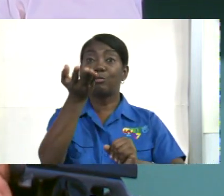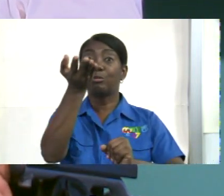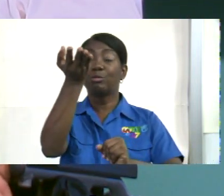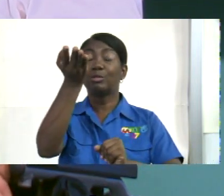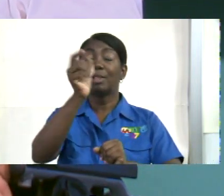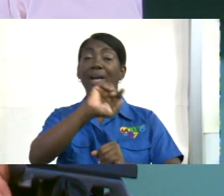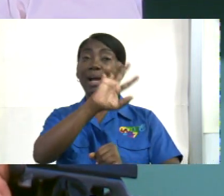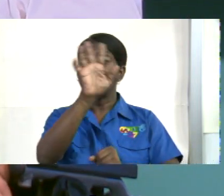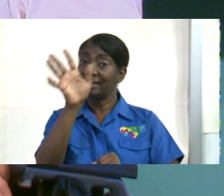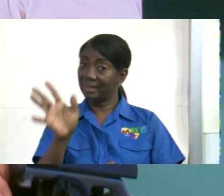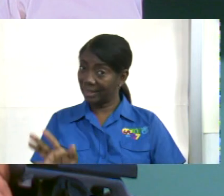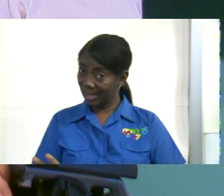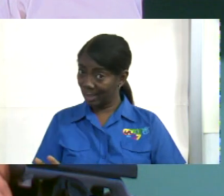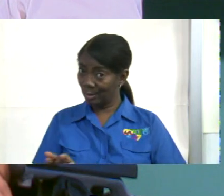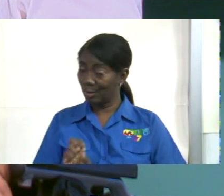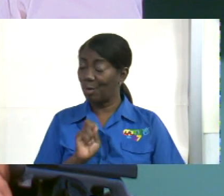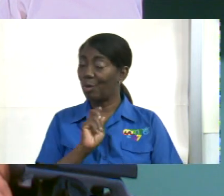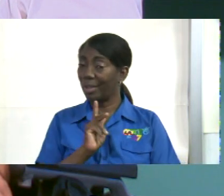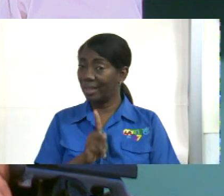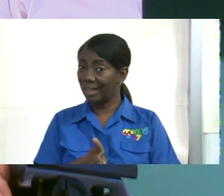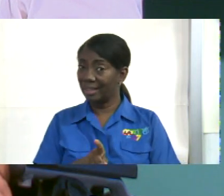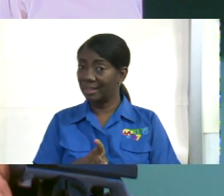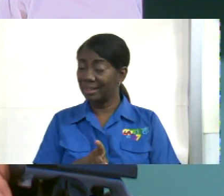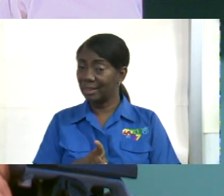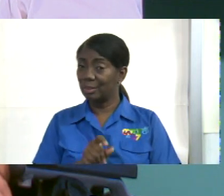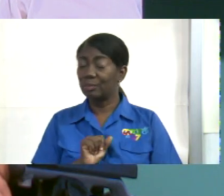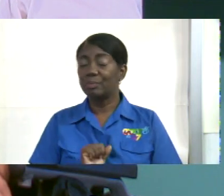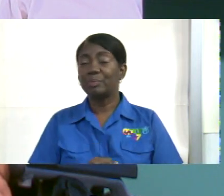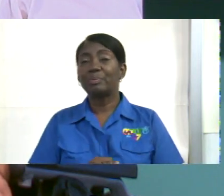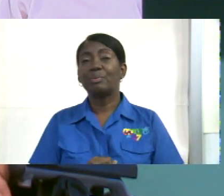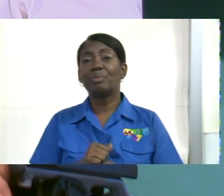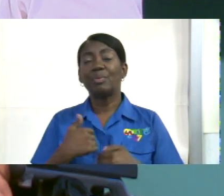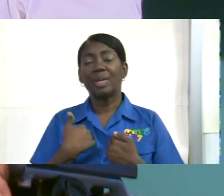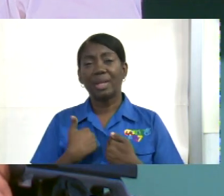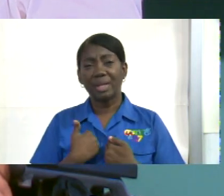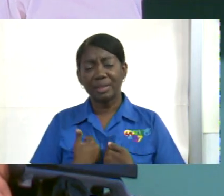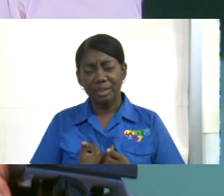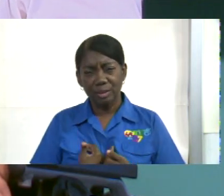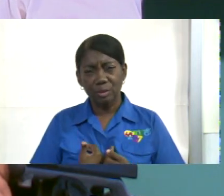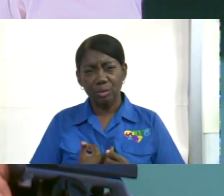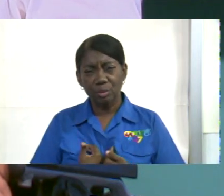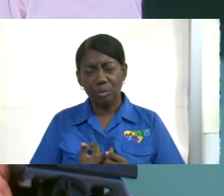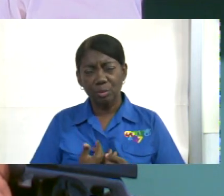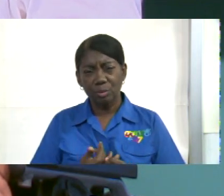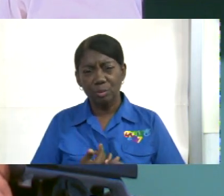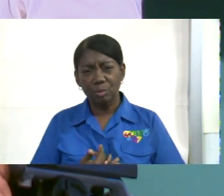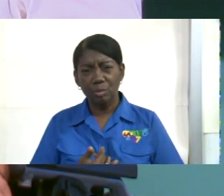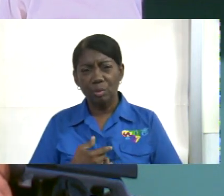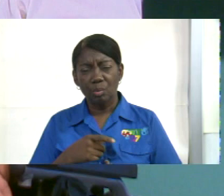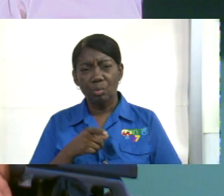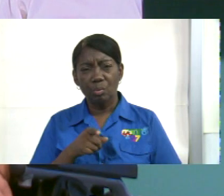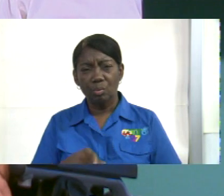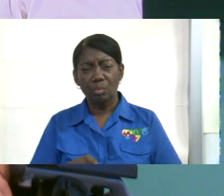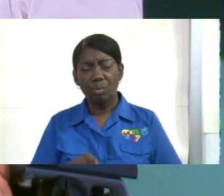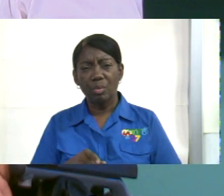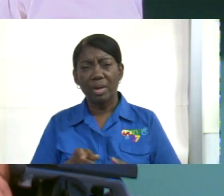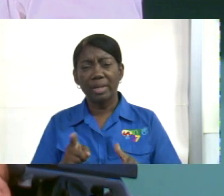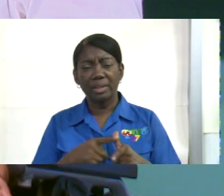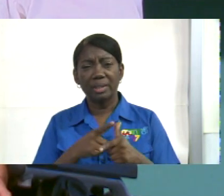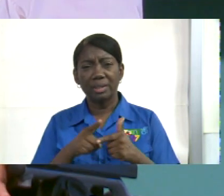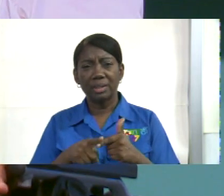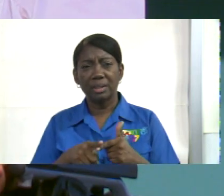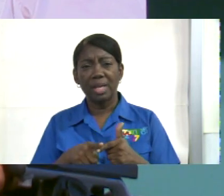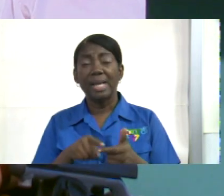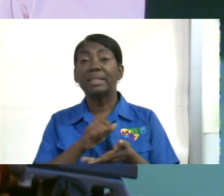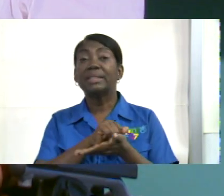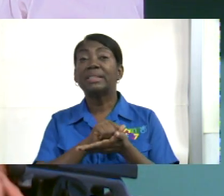descansó en él, como San Agustín. Como